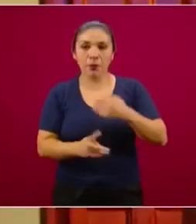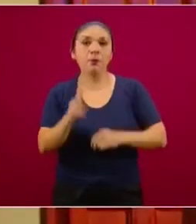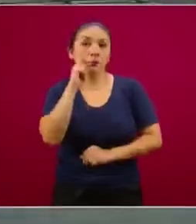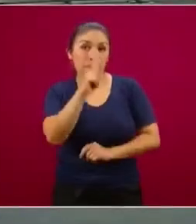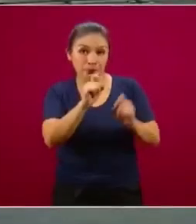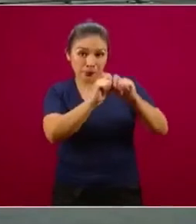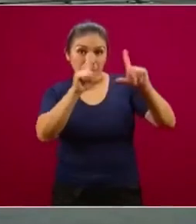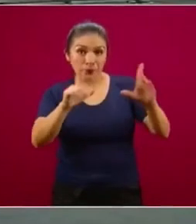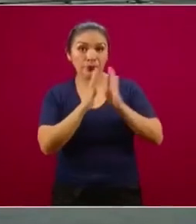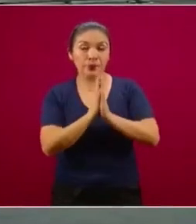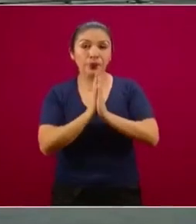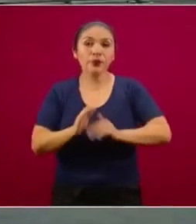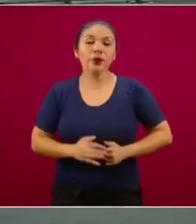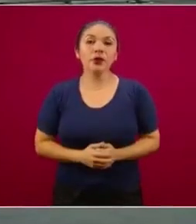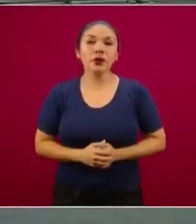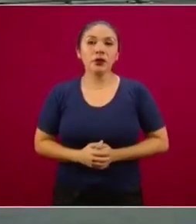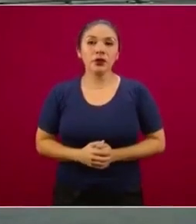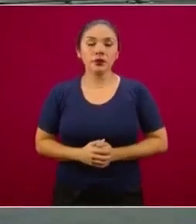que sigue.